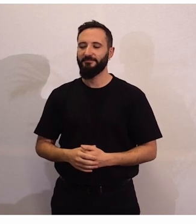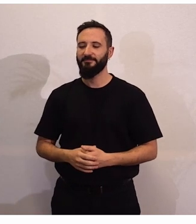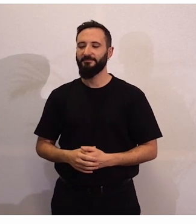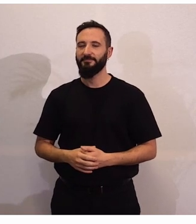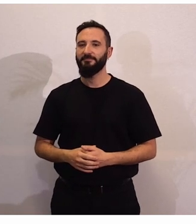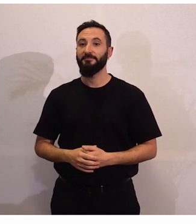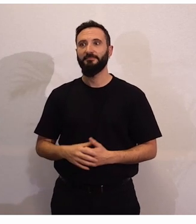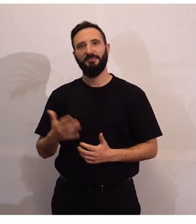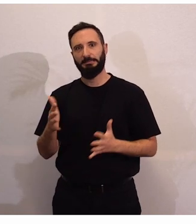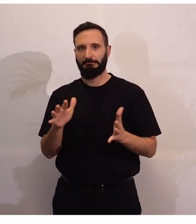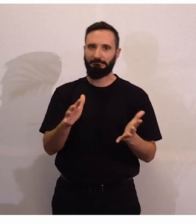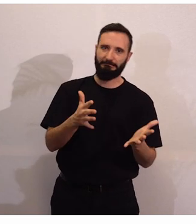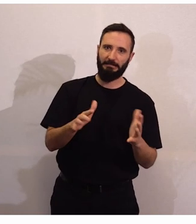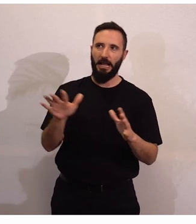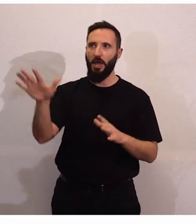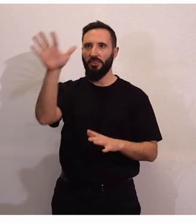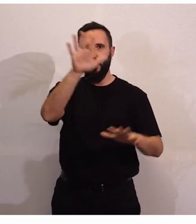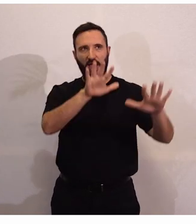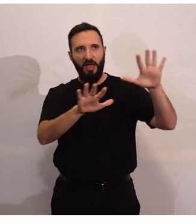Está la cosa en algunos sitios.